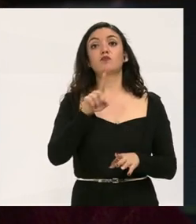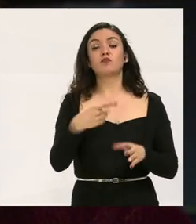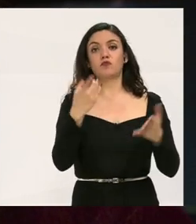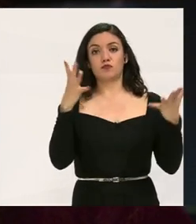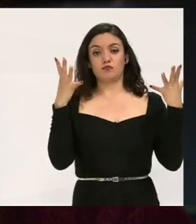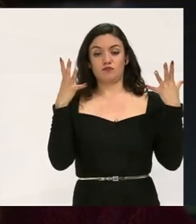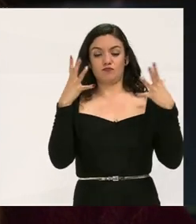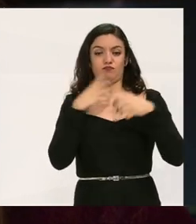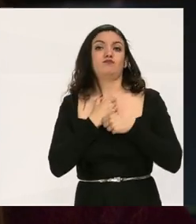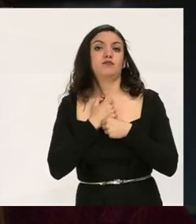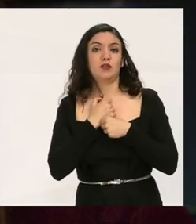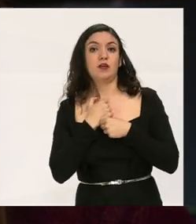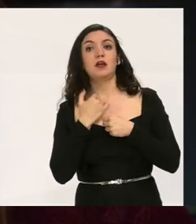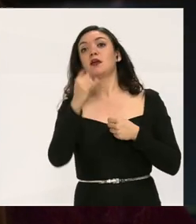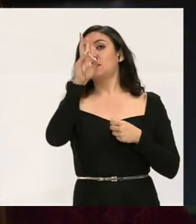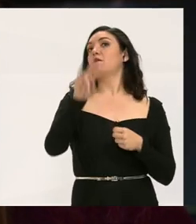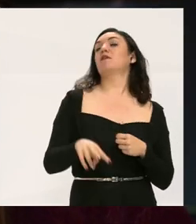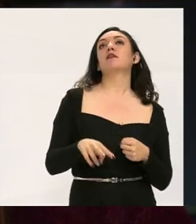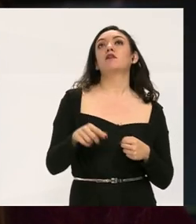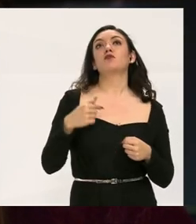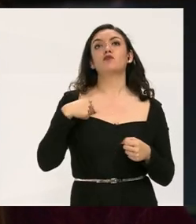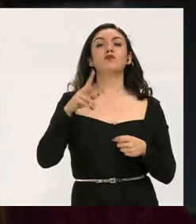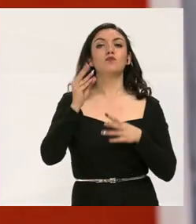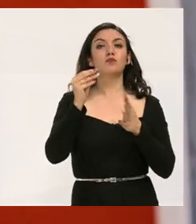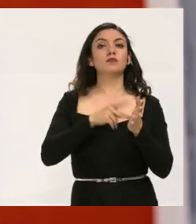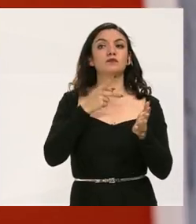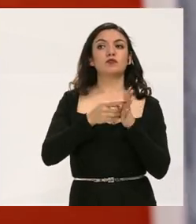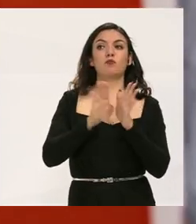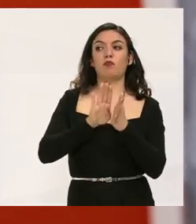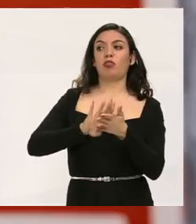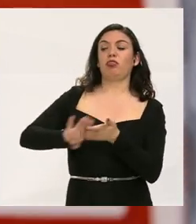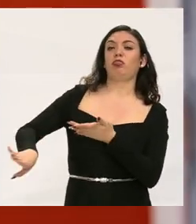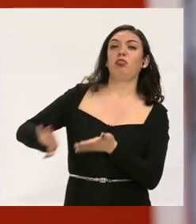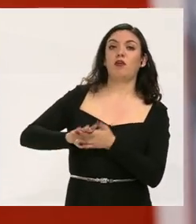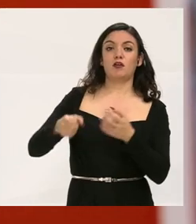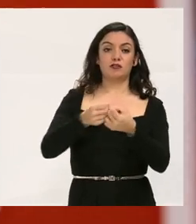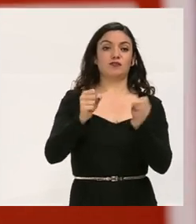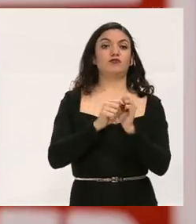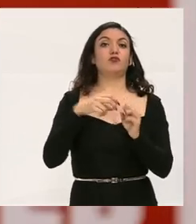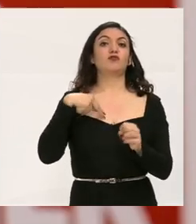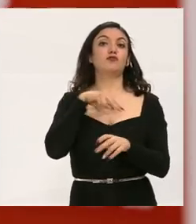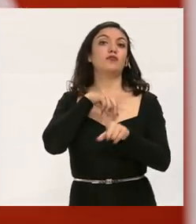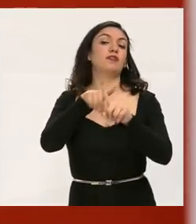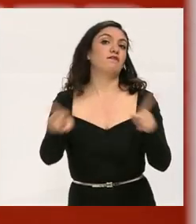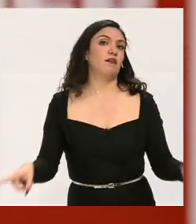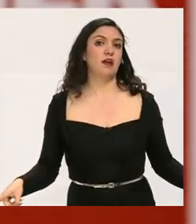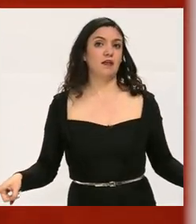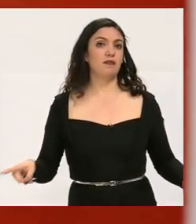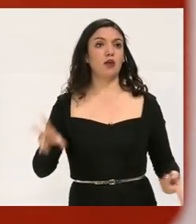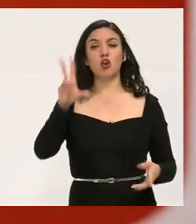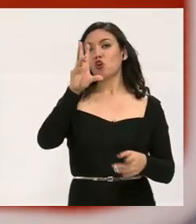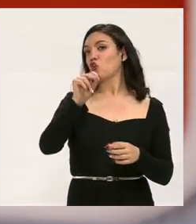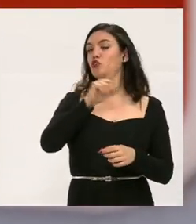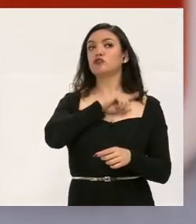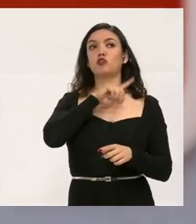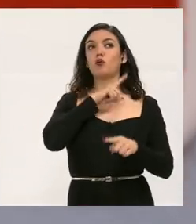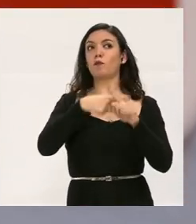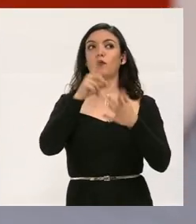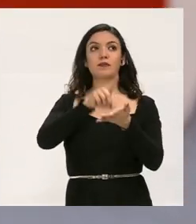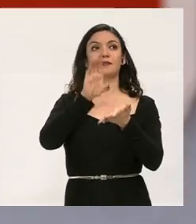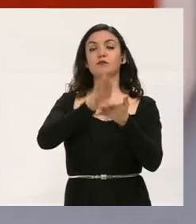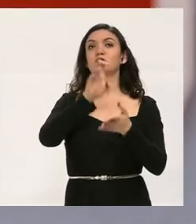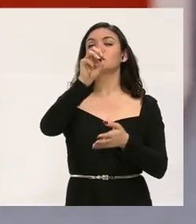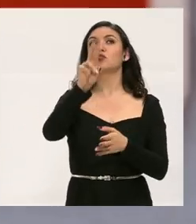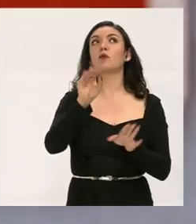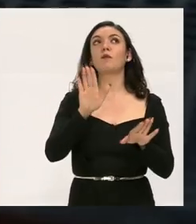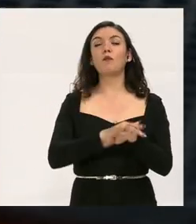somos muy cerrados. Y la verdad es que sí excluimos bastante a la sociedad que somos diferentes. No tanto